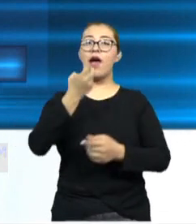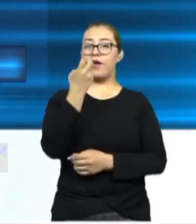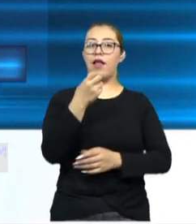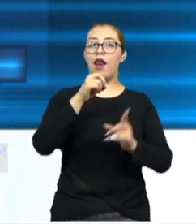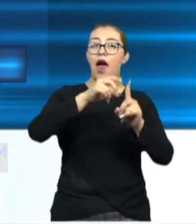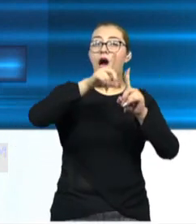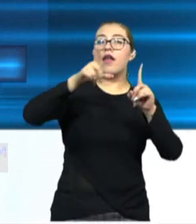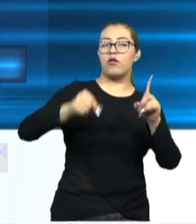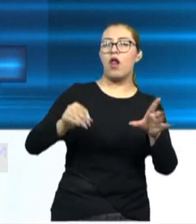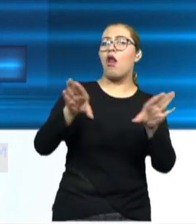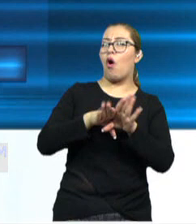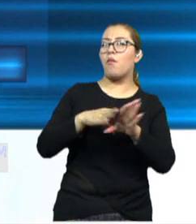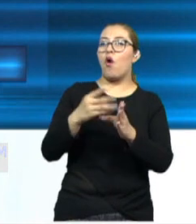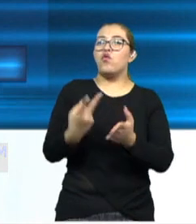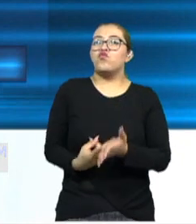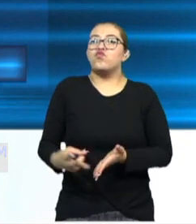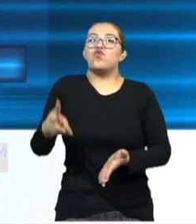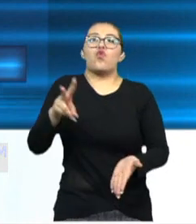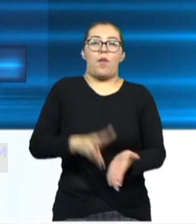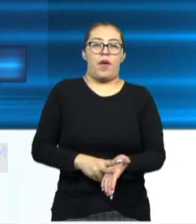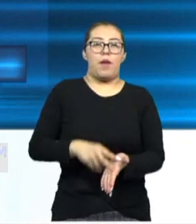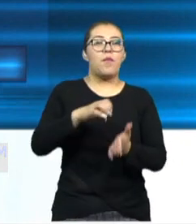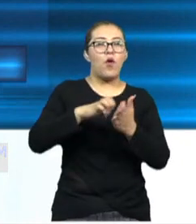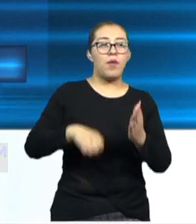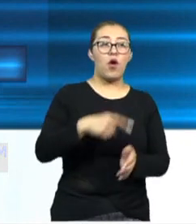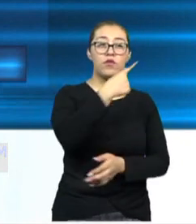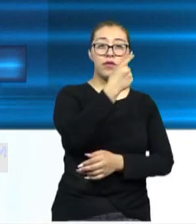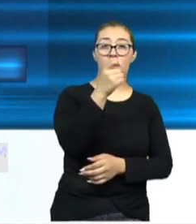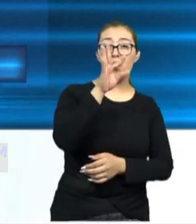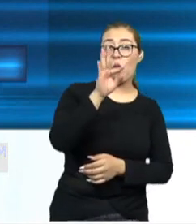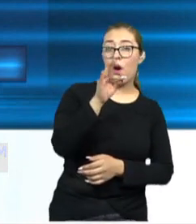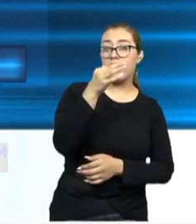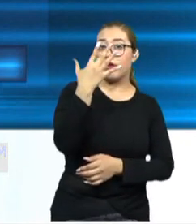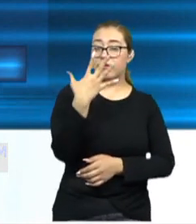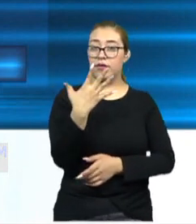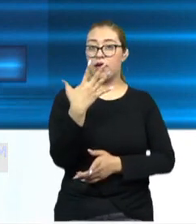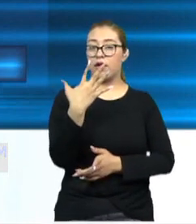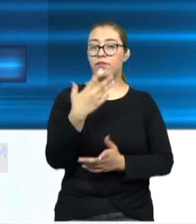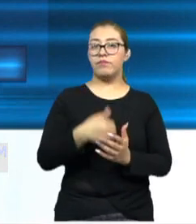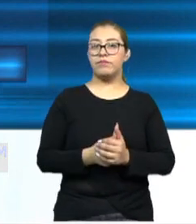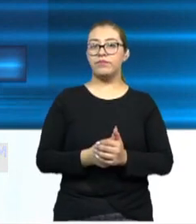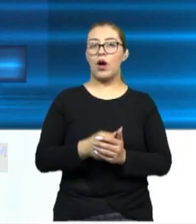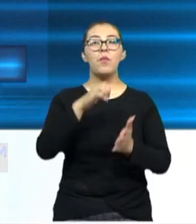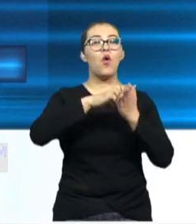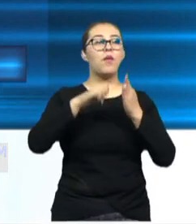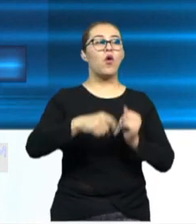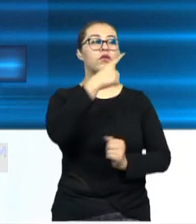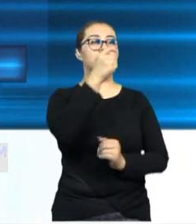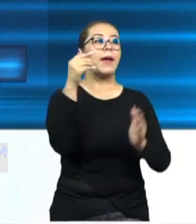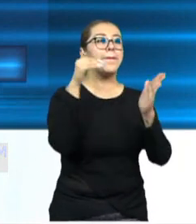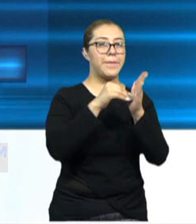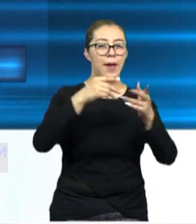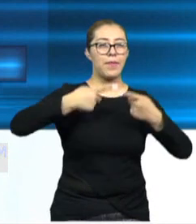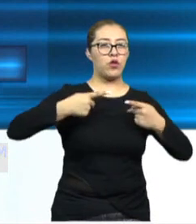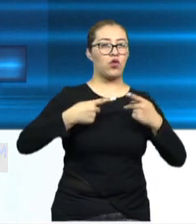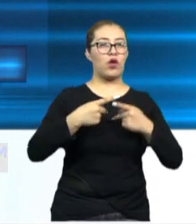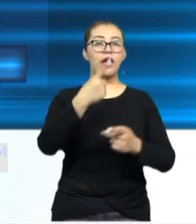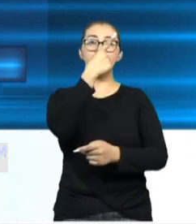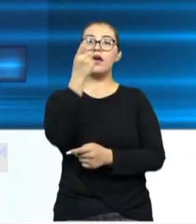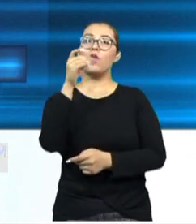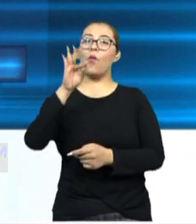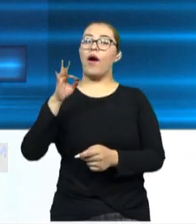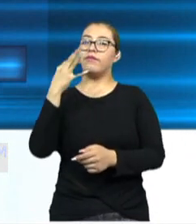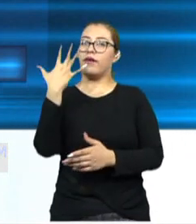es casi el doble, es 145 casos enfermos por cada 100 mil habitantes y estamos